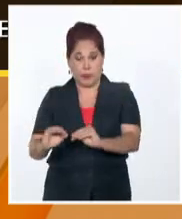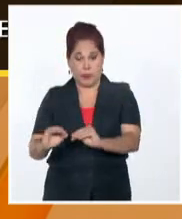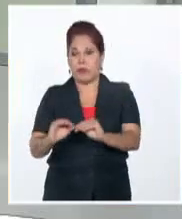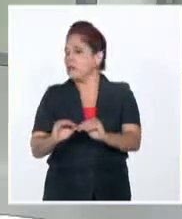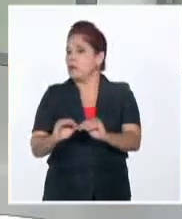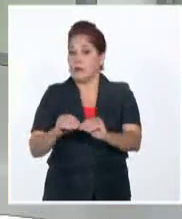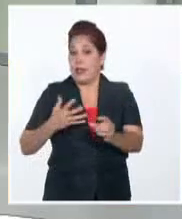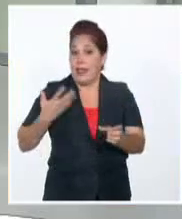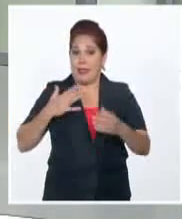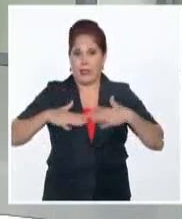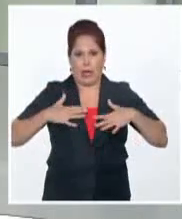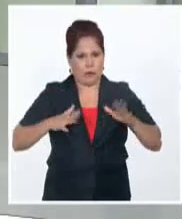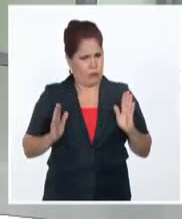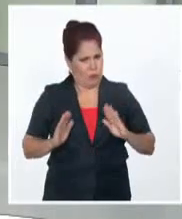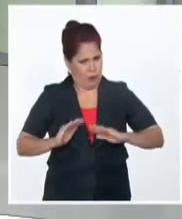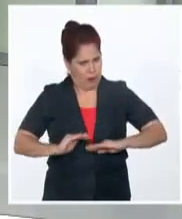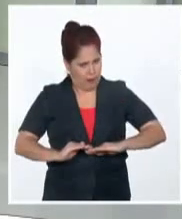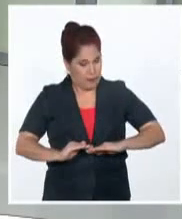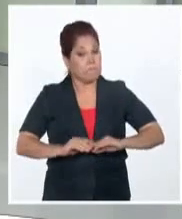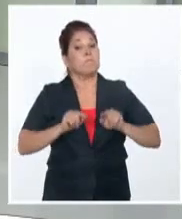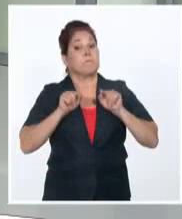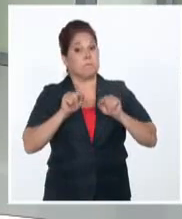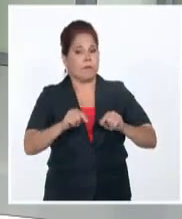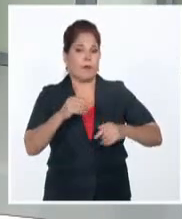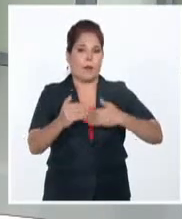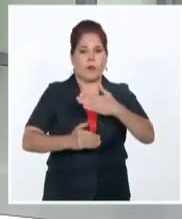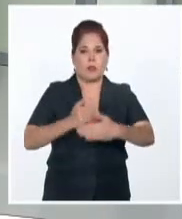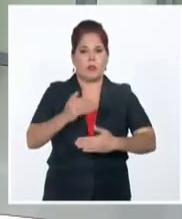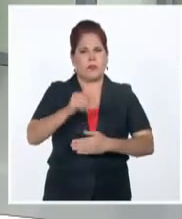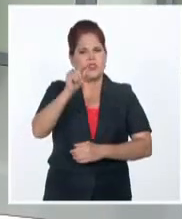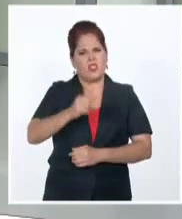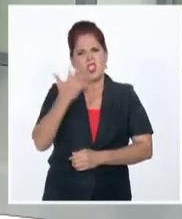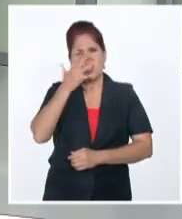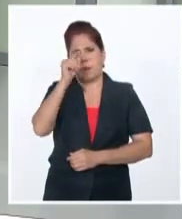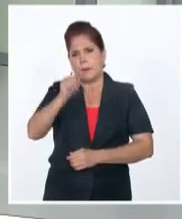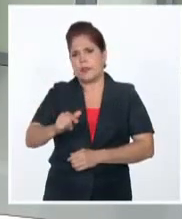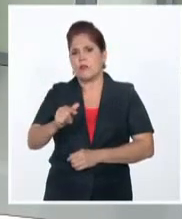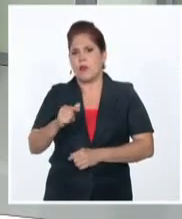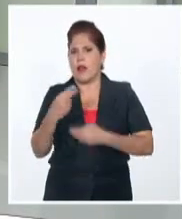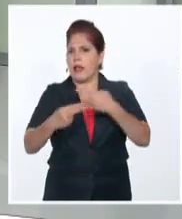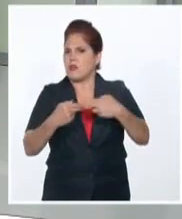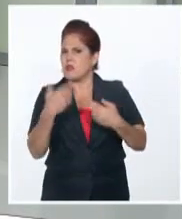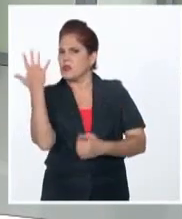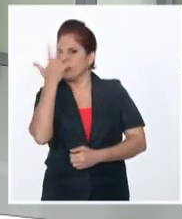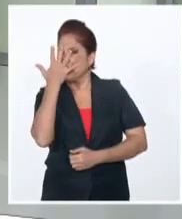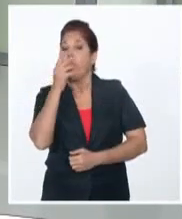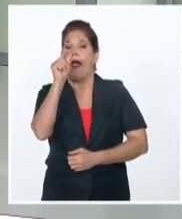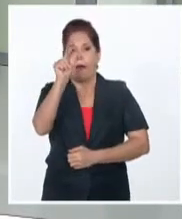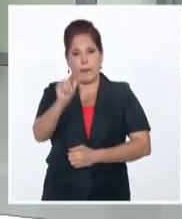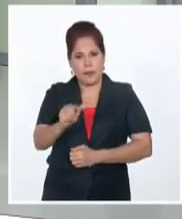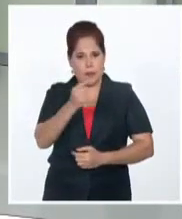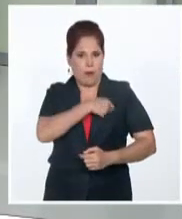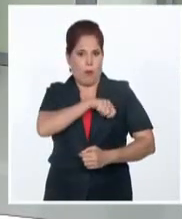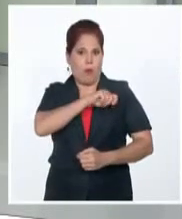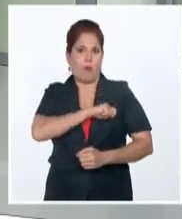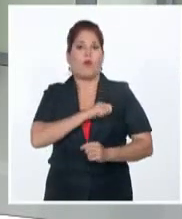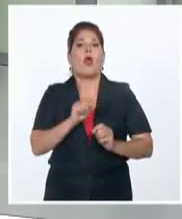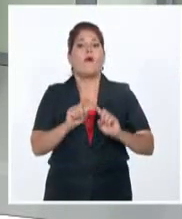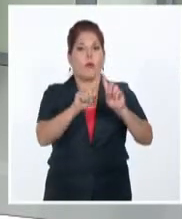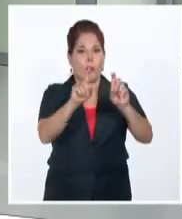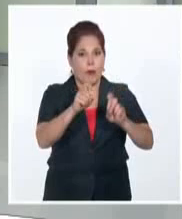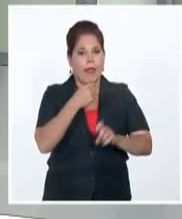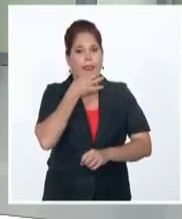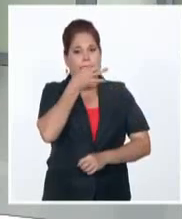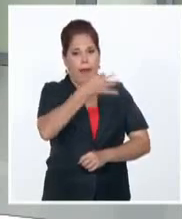descansa hasta el esclarecimiento, detención y procesamiento de los autores con una participación protagónica de nuestro pueblo. El texto